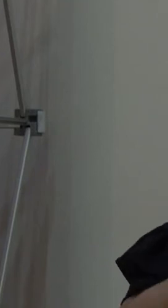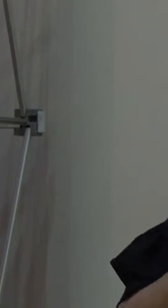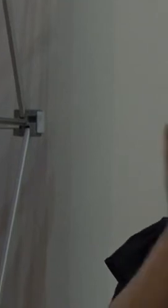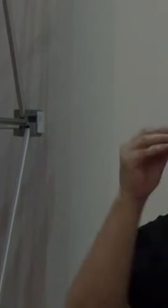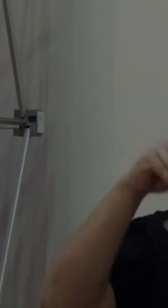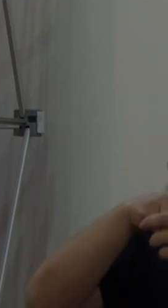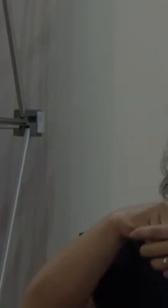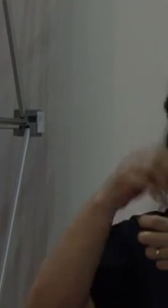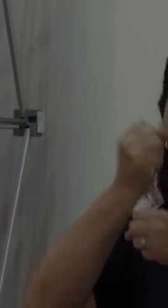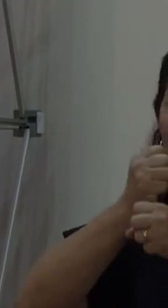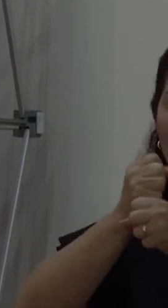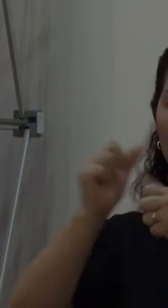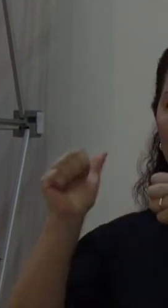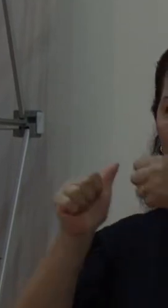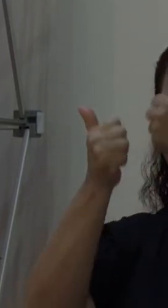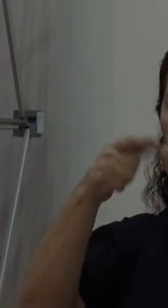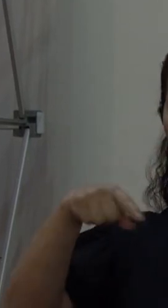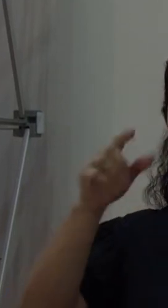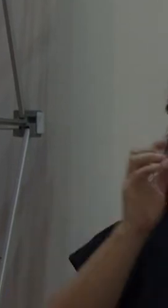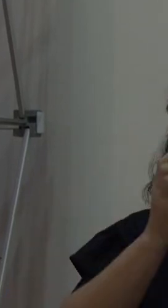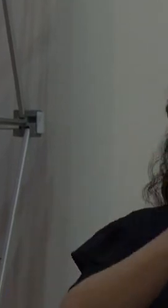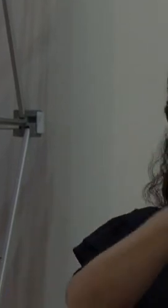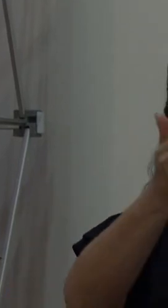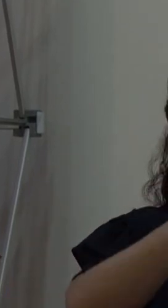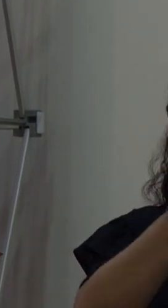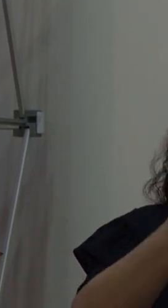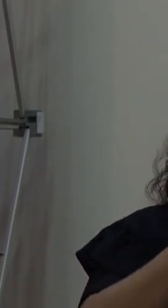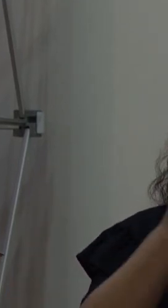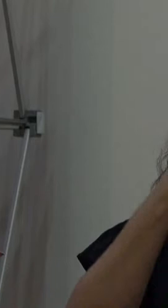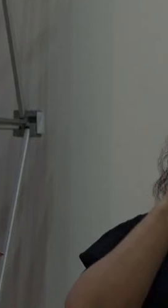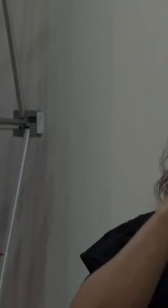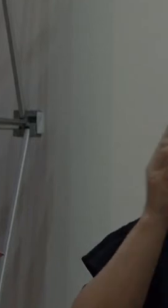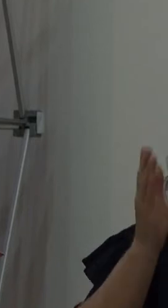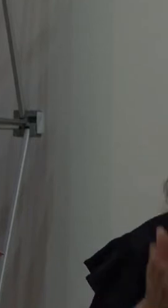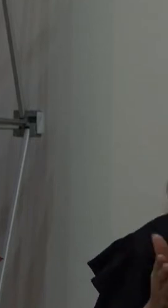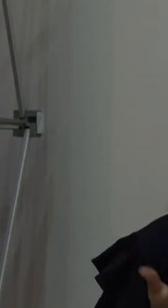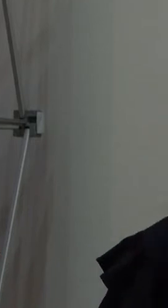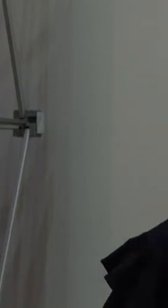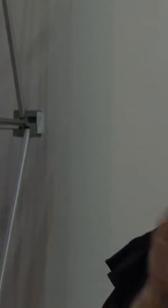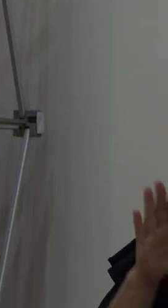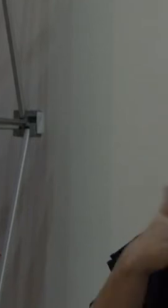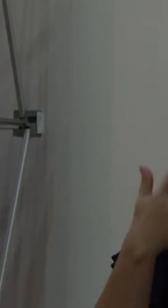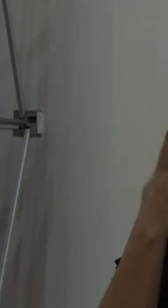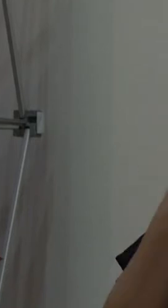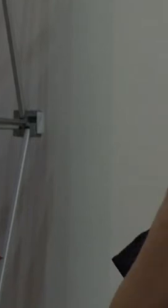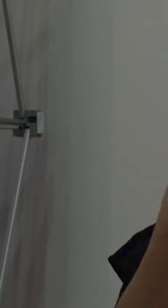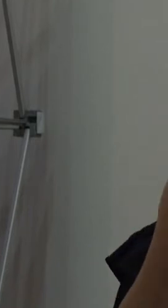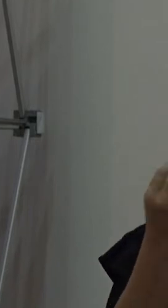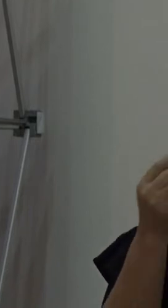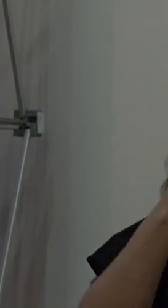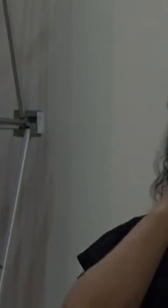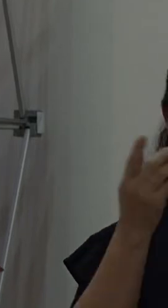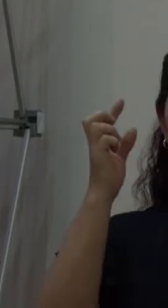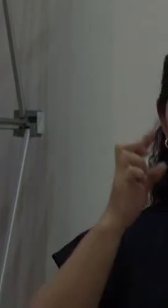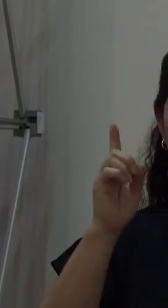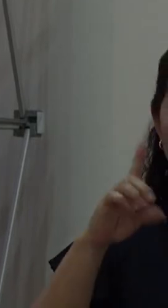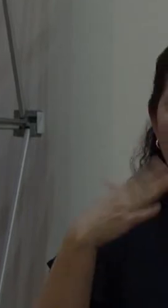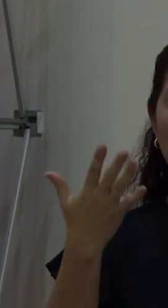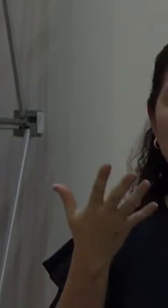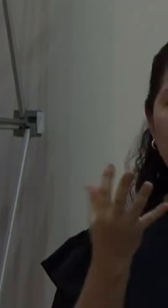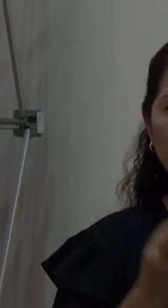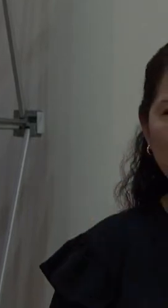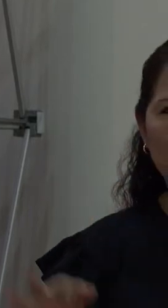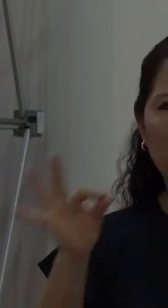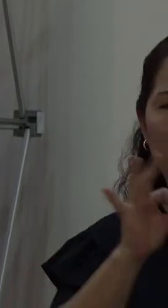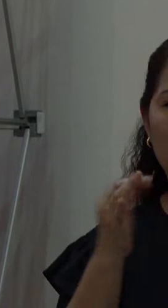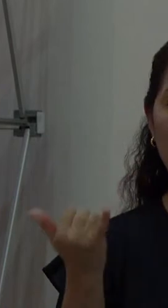de retener al talento femenino. No hay ninguna duda de la importancia que cobran hoy las